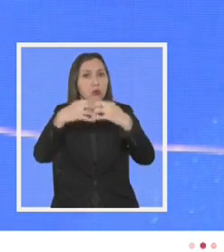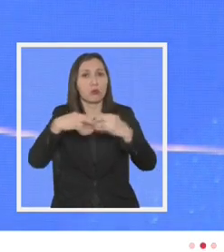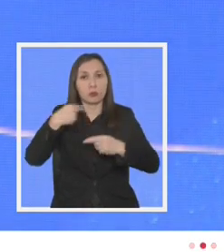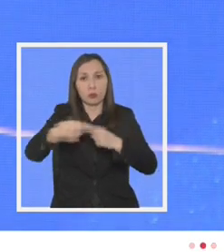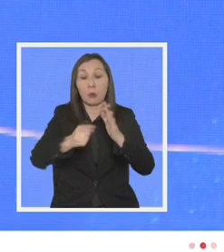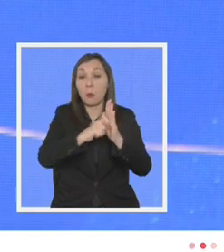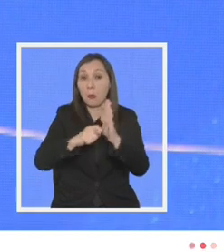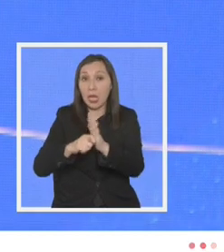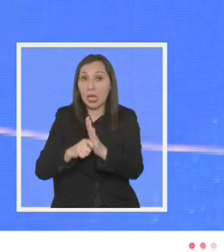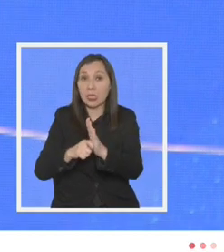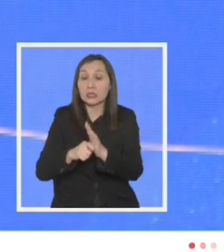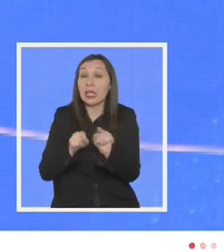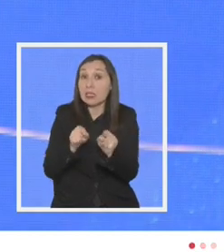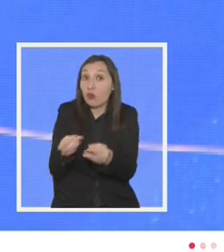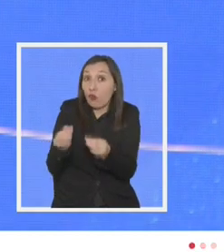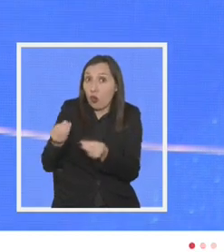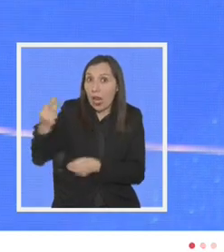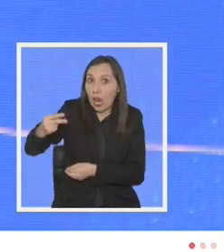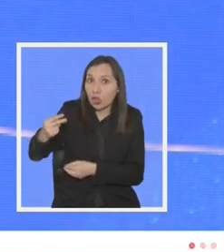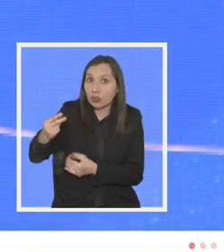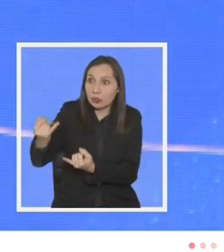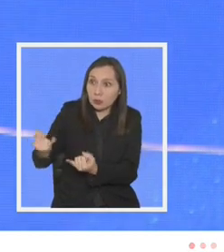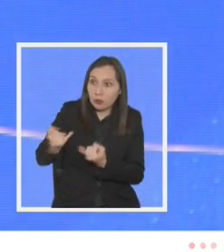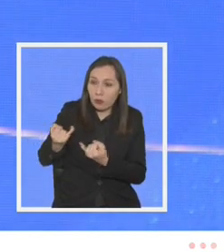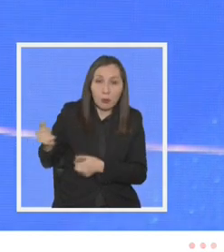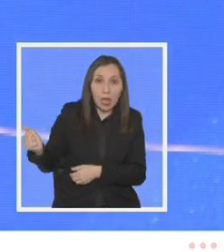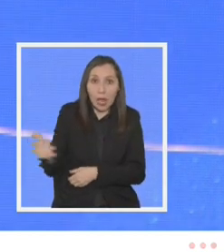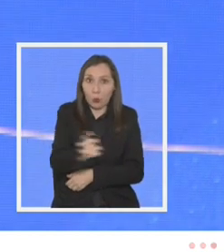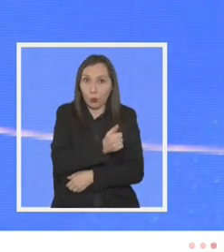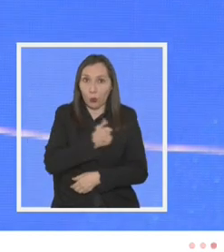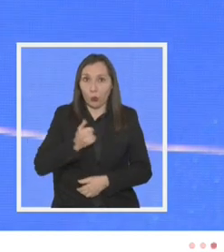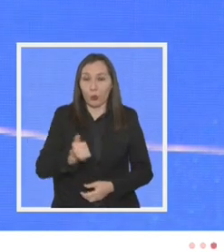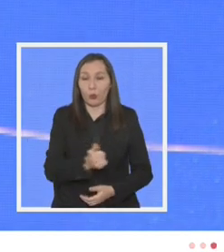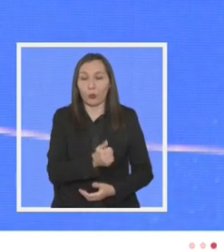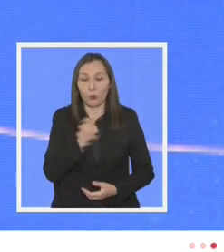y eso es una buena noticia para todos y todas